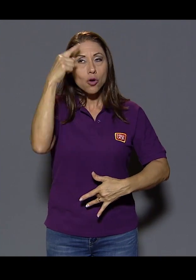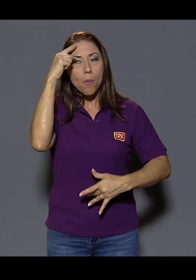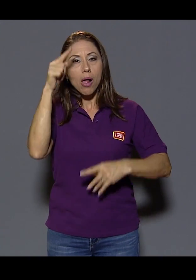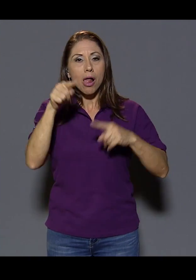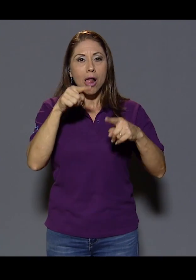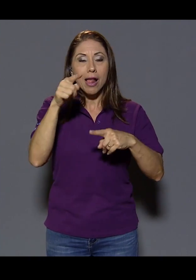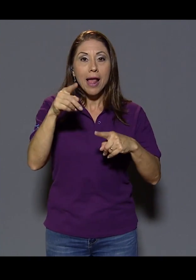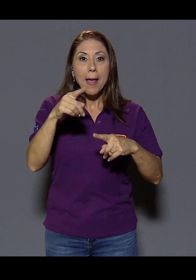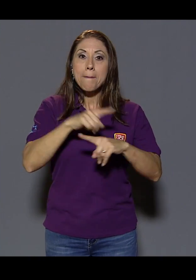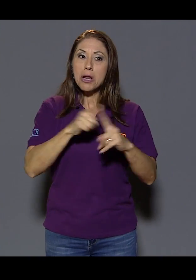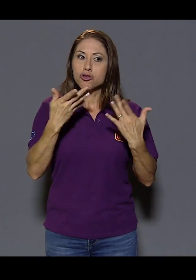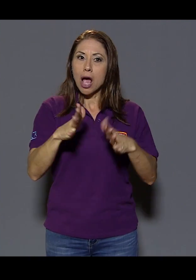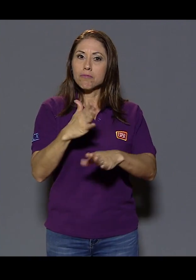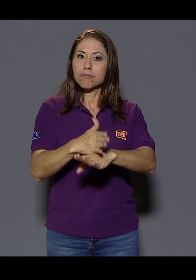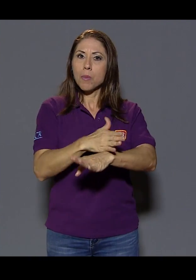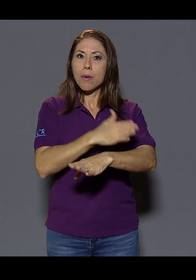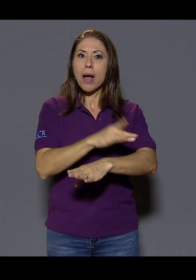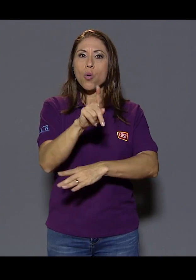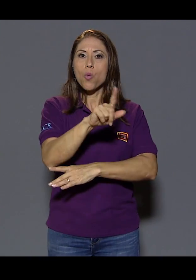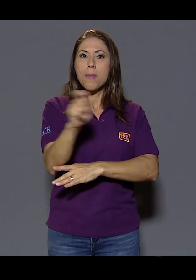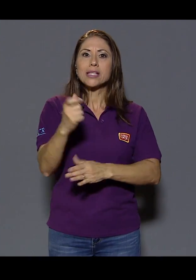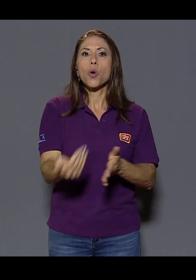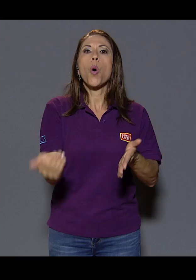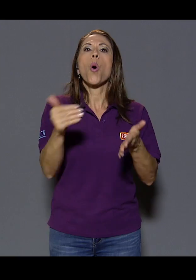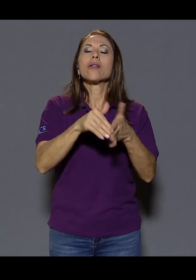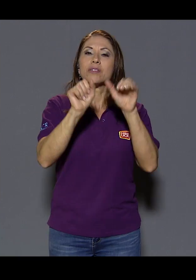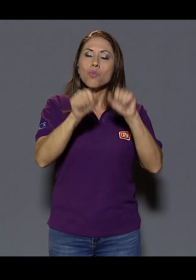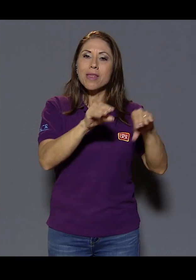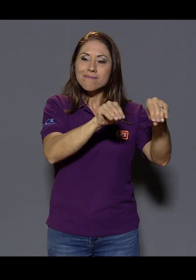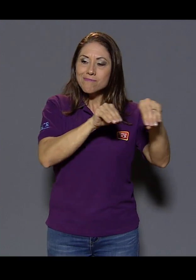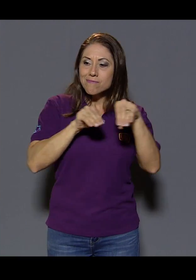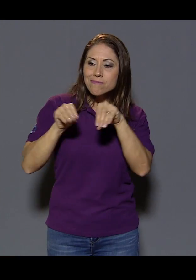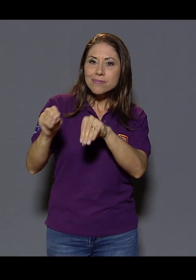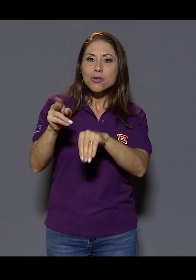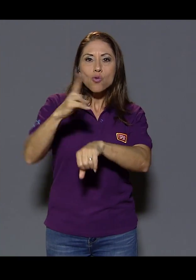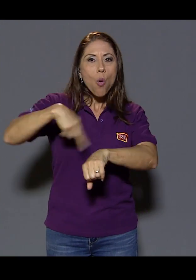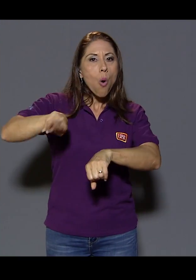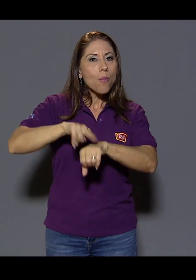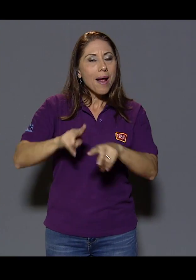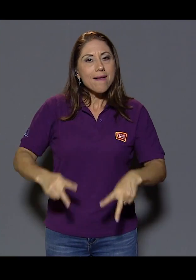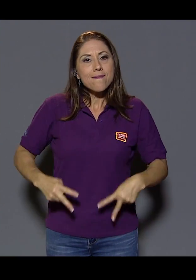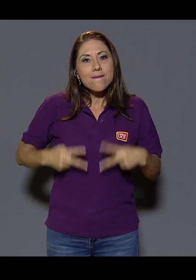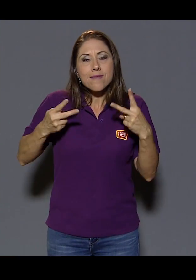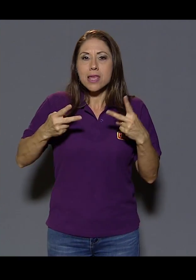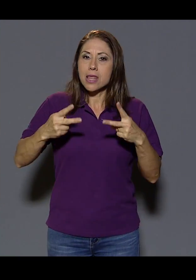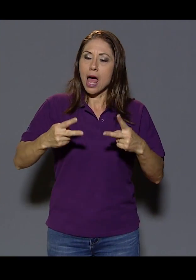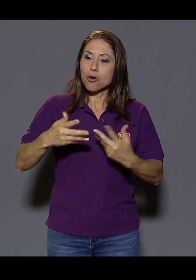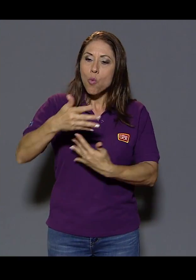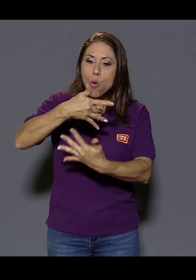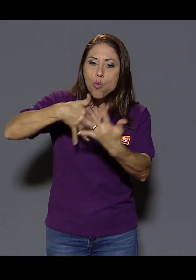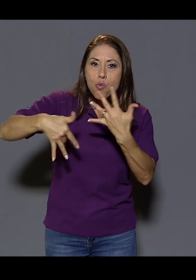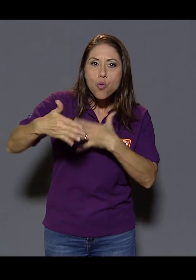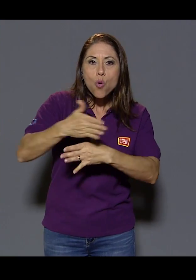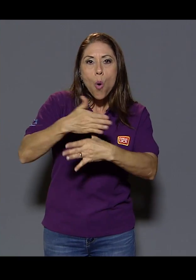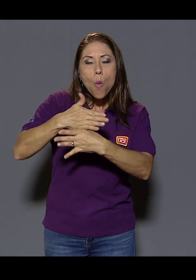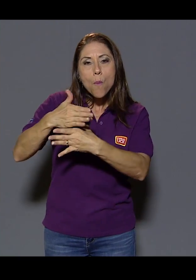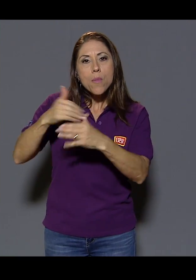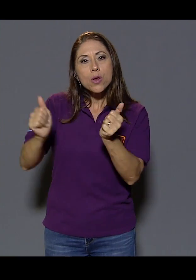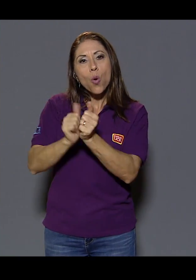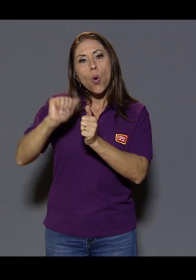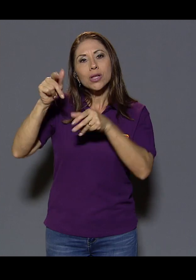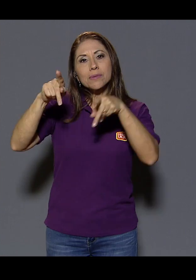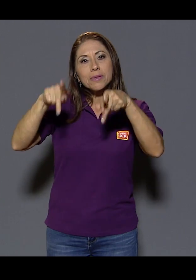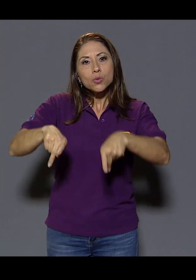alucina, y en un mes ya puede volver y retomar su vida normal, de convivir con otros, de